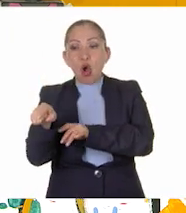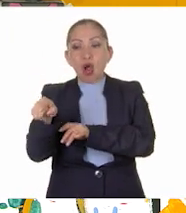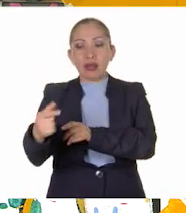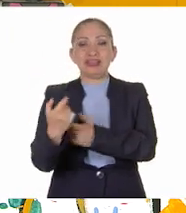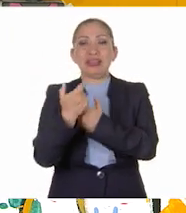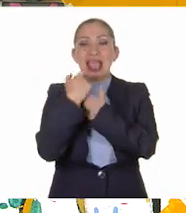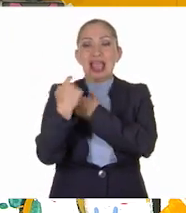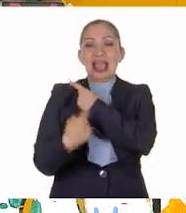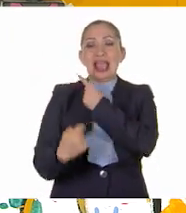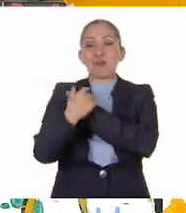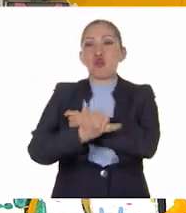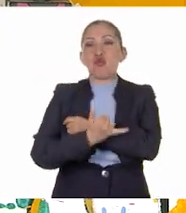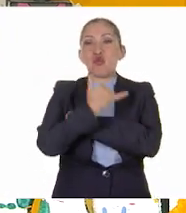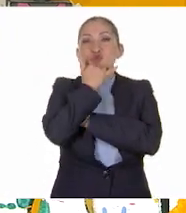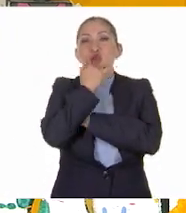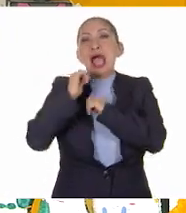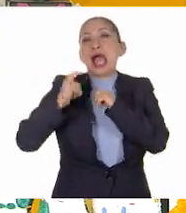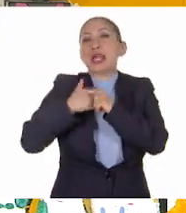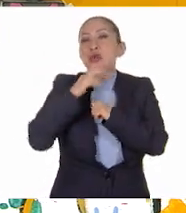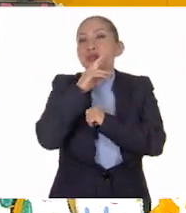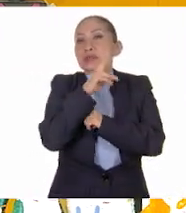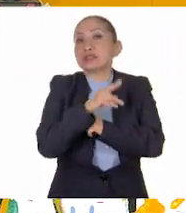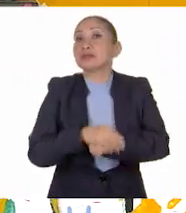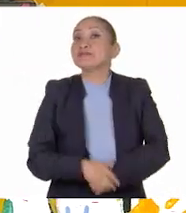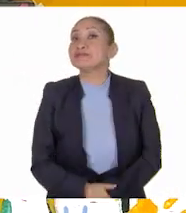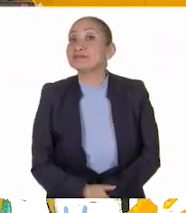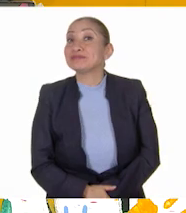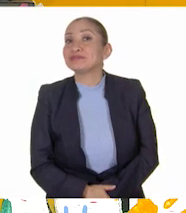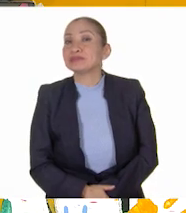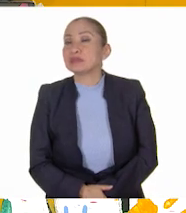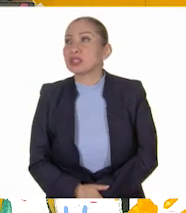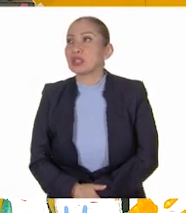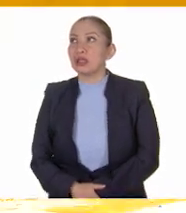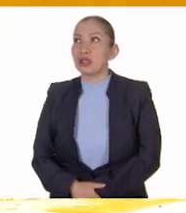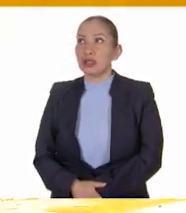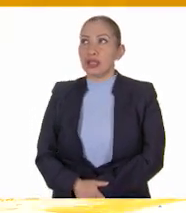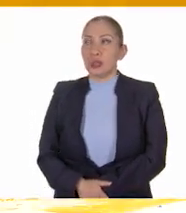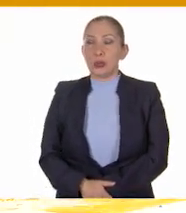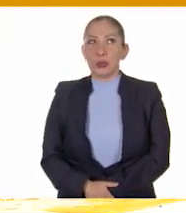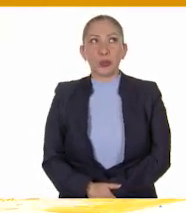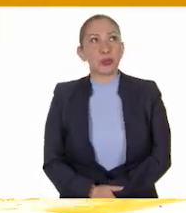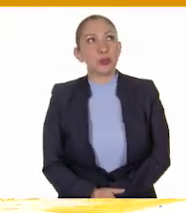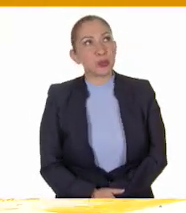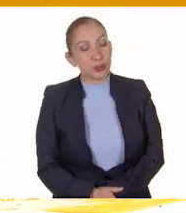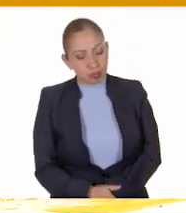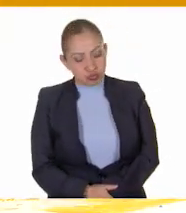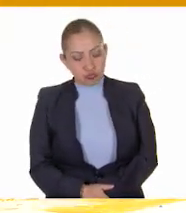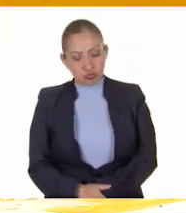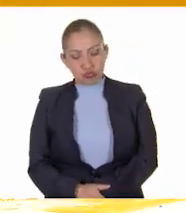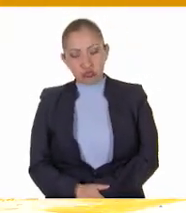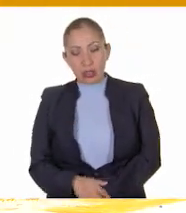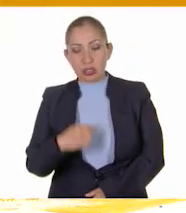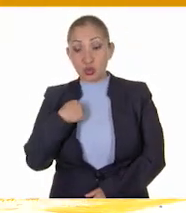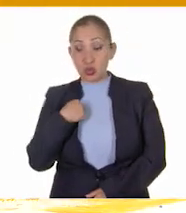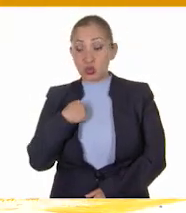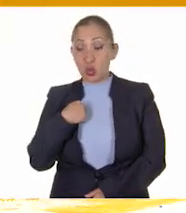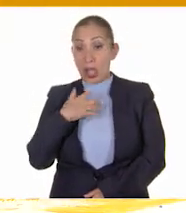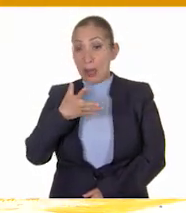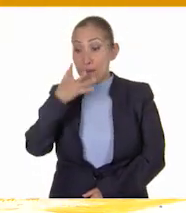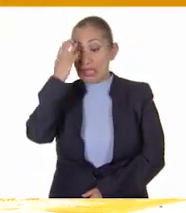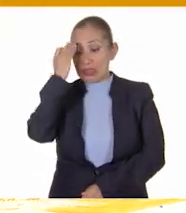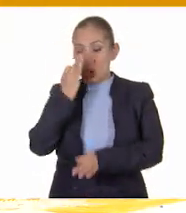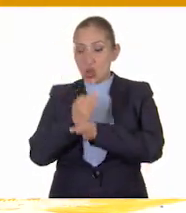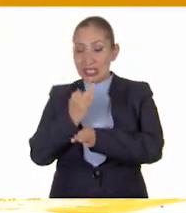se ríe porque te equivocaste en una respuesta? Mmm, pues, lo que he